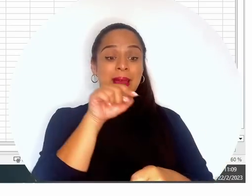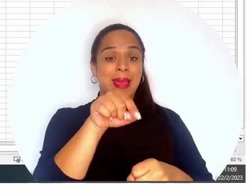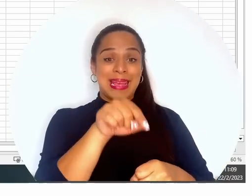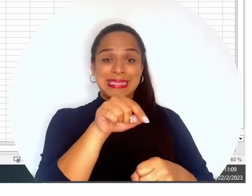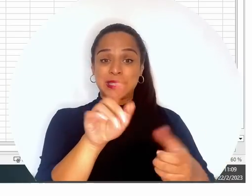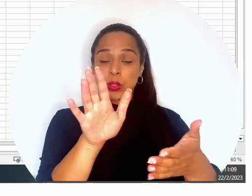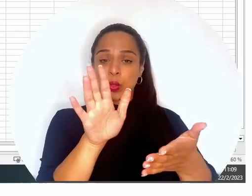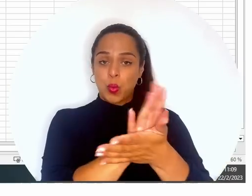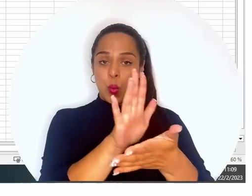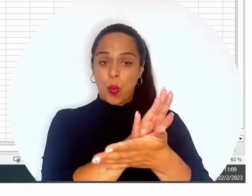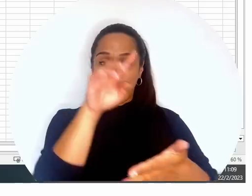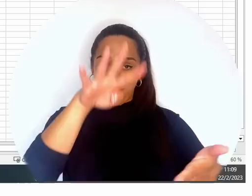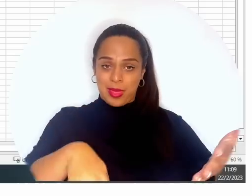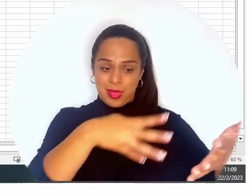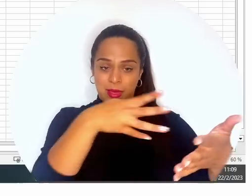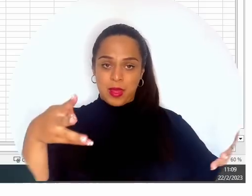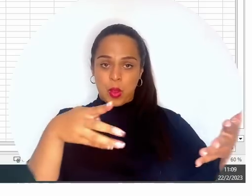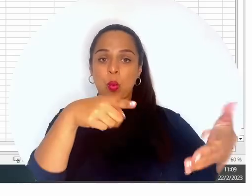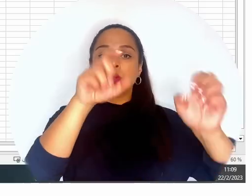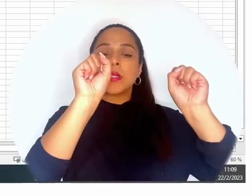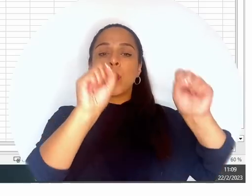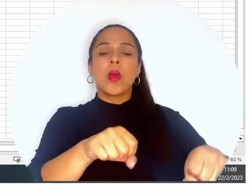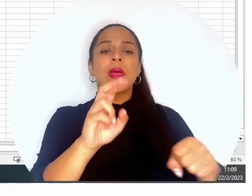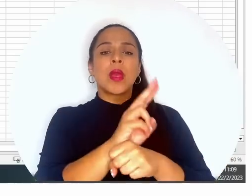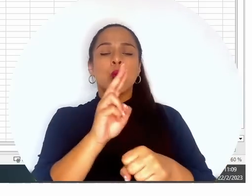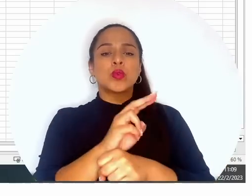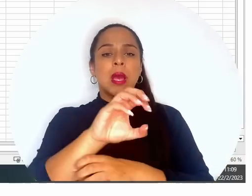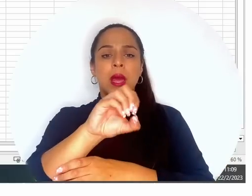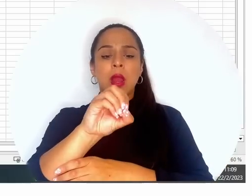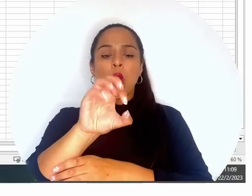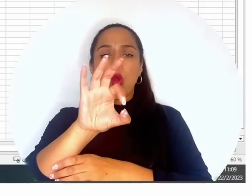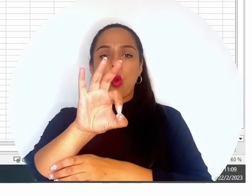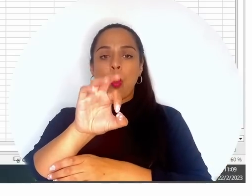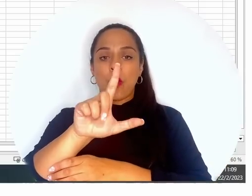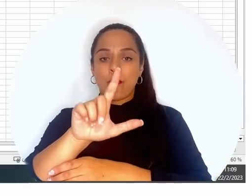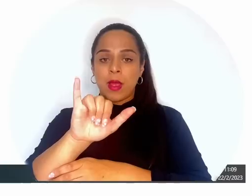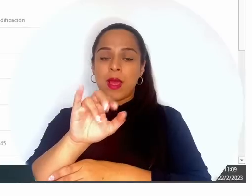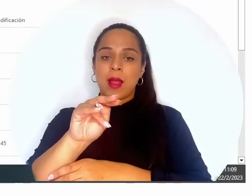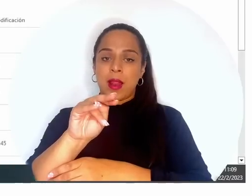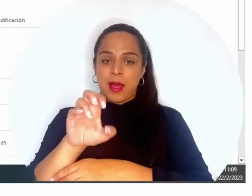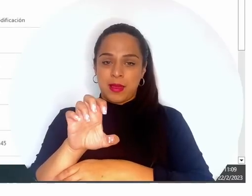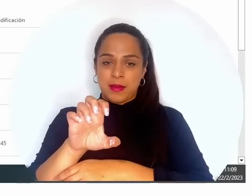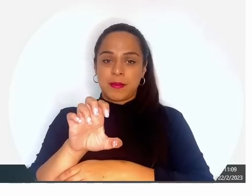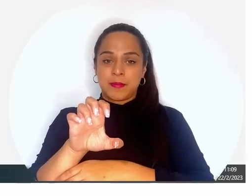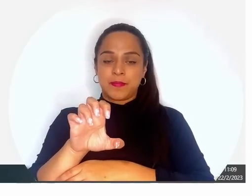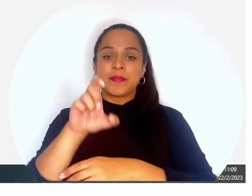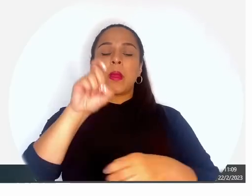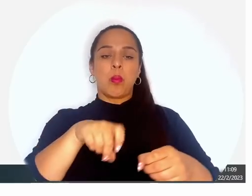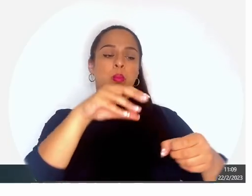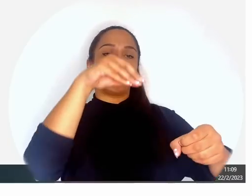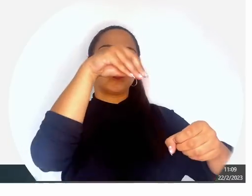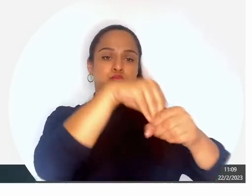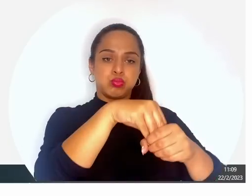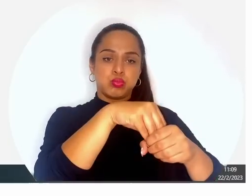realizar offline, fuera de línea. Vamos a venir aquí donde dice archivo, guardar como